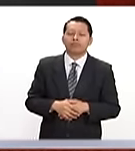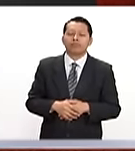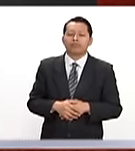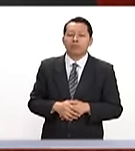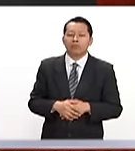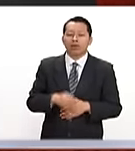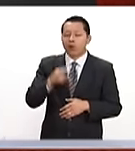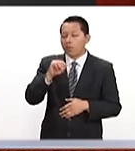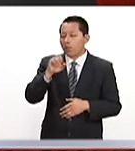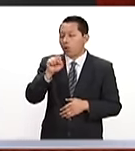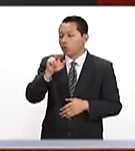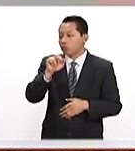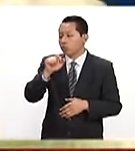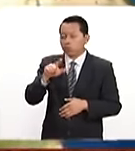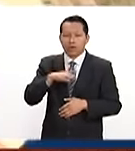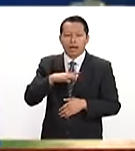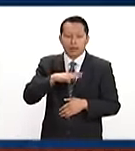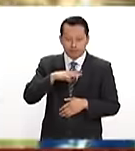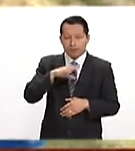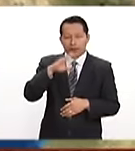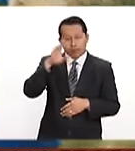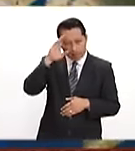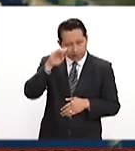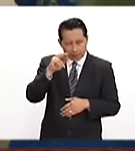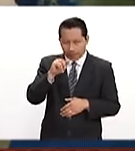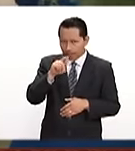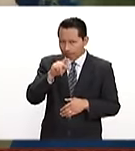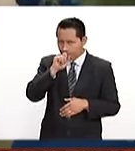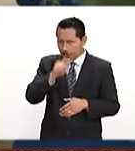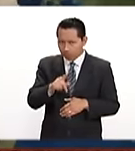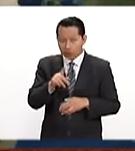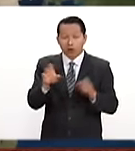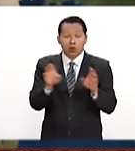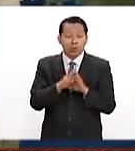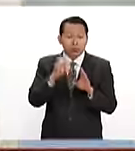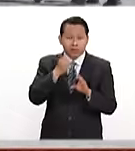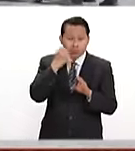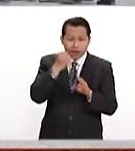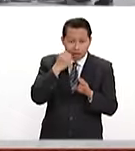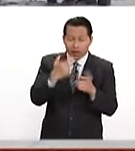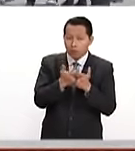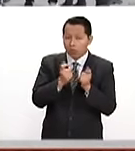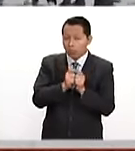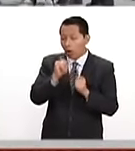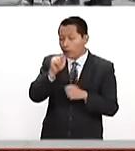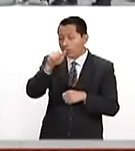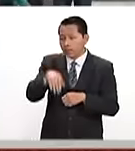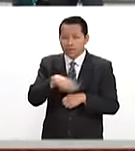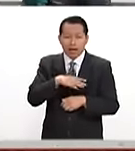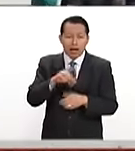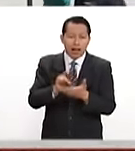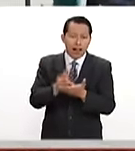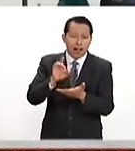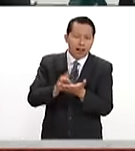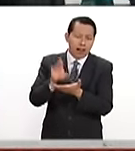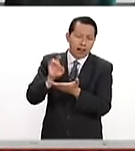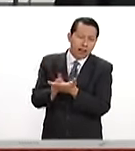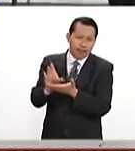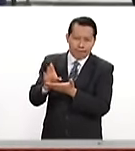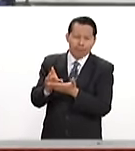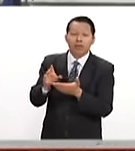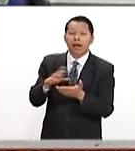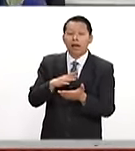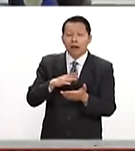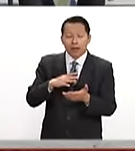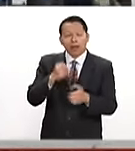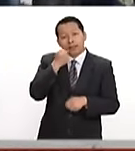En Mosul, en Irak, 70 escuelas volvieron a abrir sus puertas después de que los grupos del Estado Islámico fueron expulsados. El Ministerio de